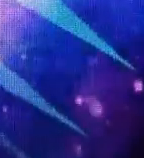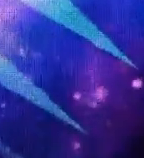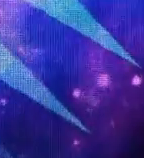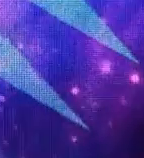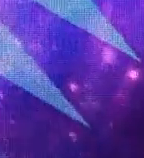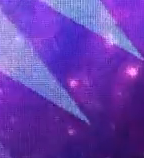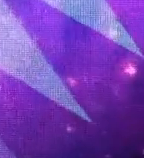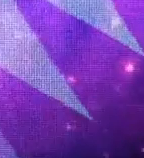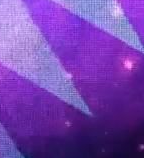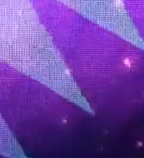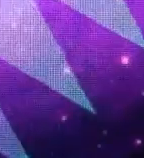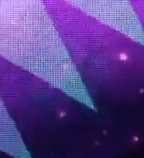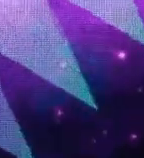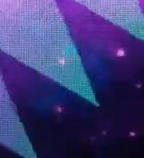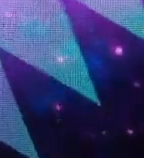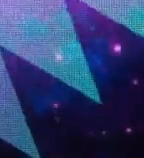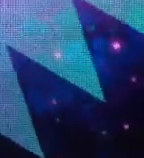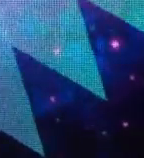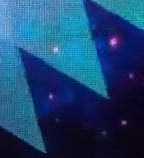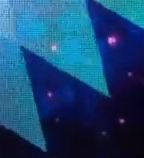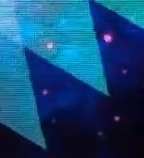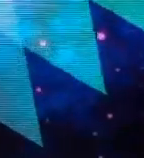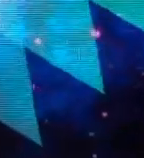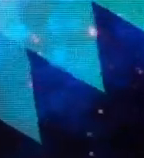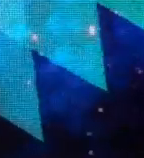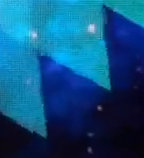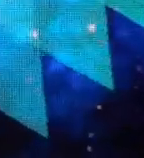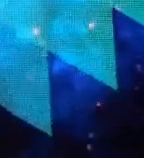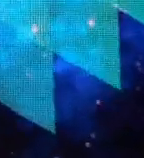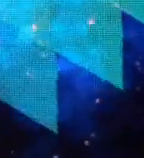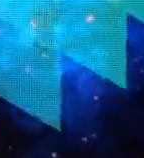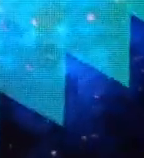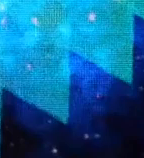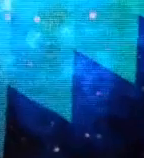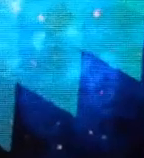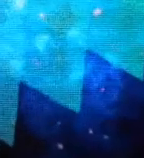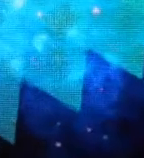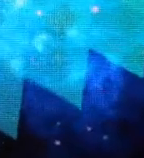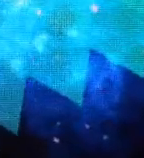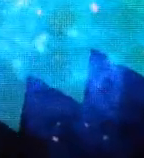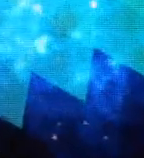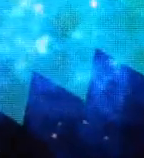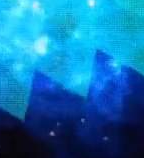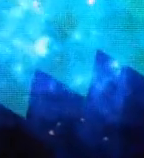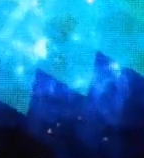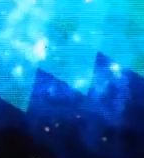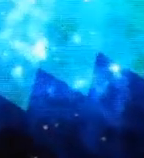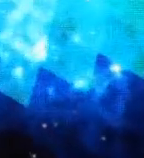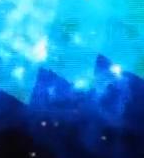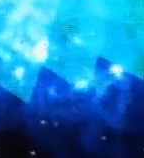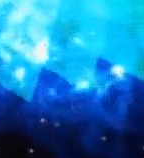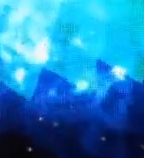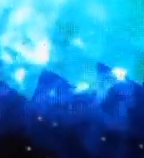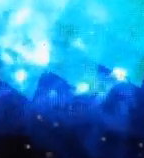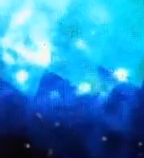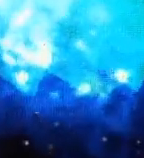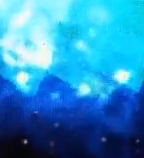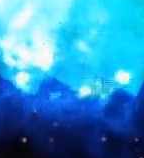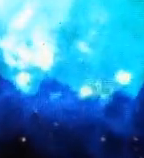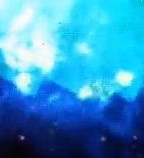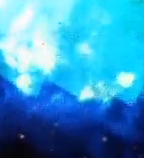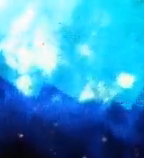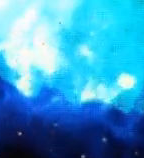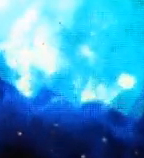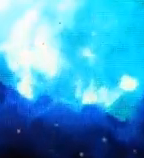registrar a personas para las elecciones, pero también lo usa para que sus seguidores en los conciertos que él hace